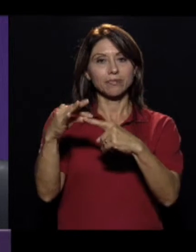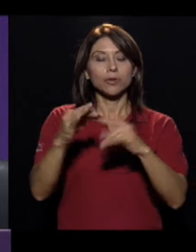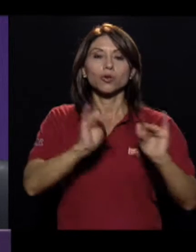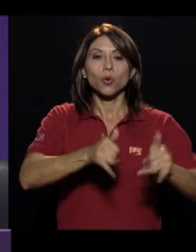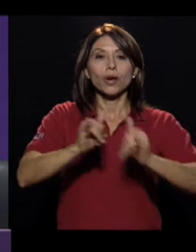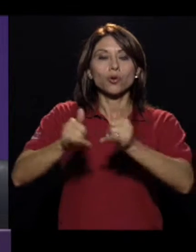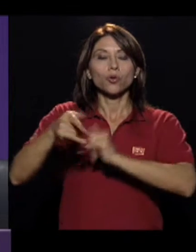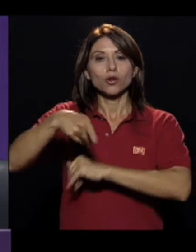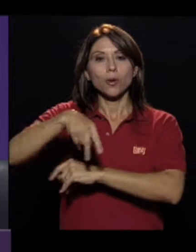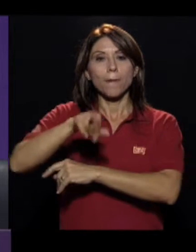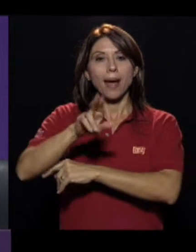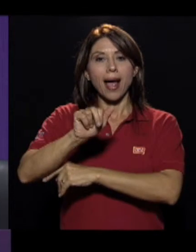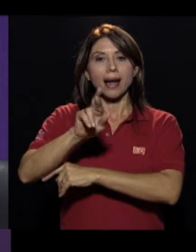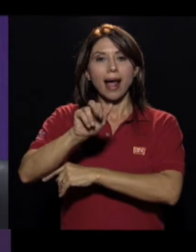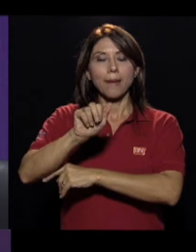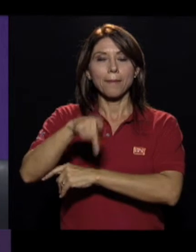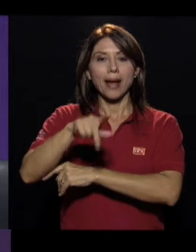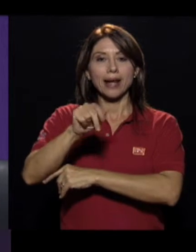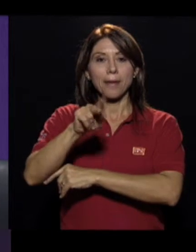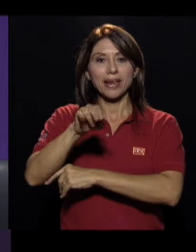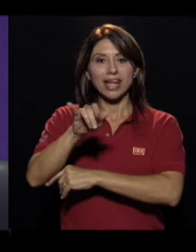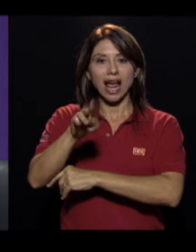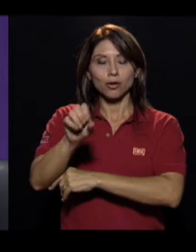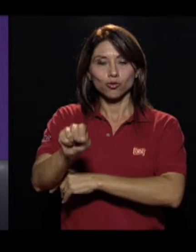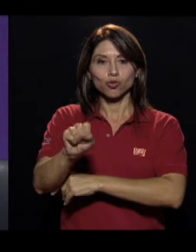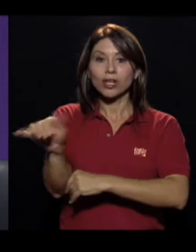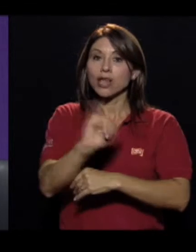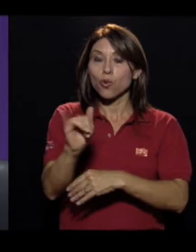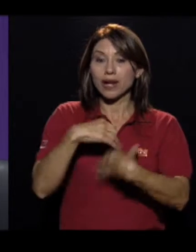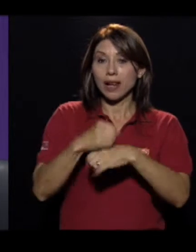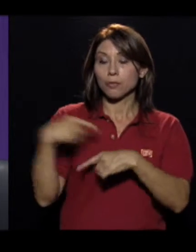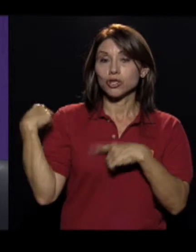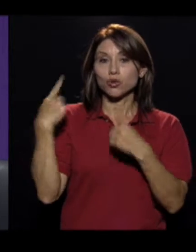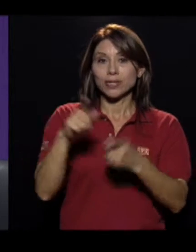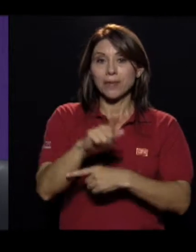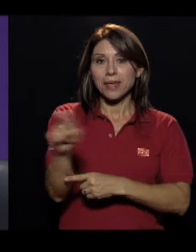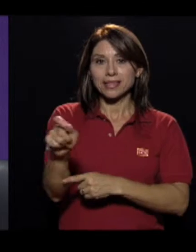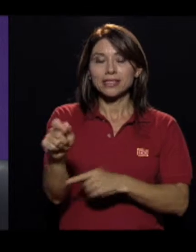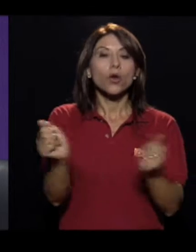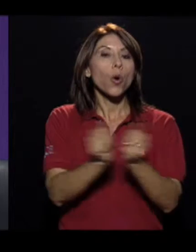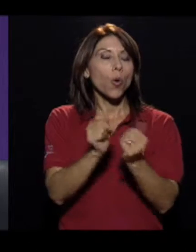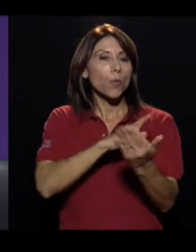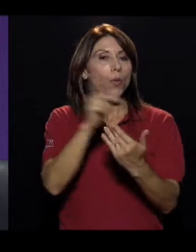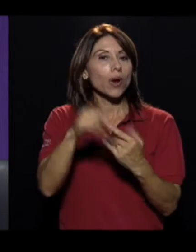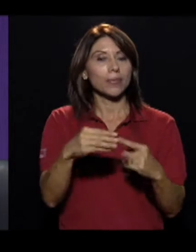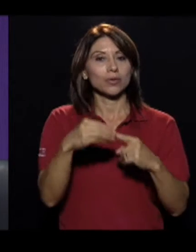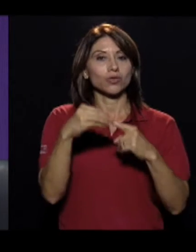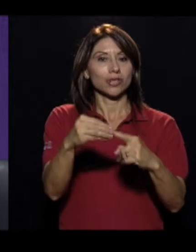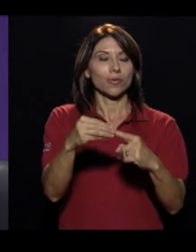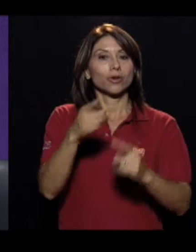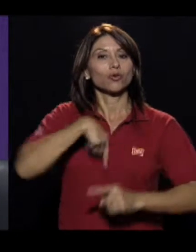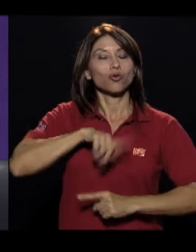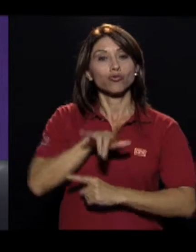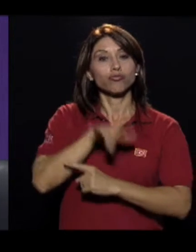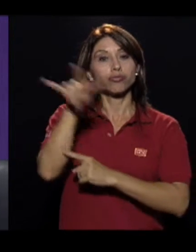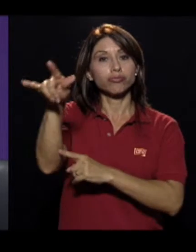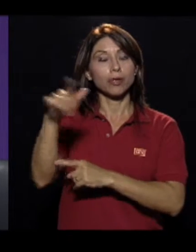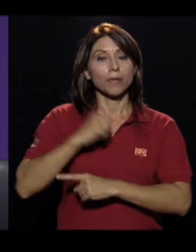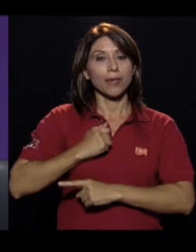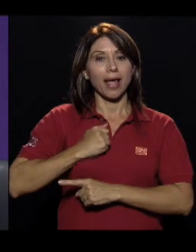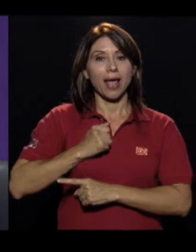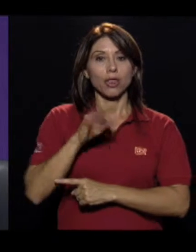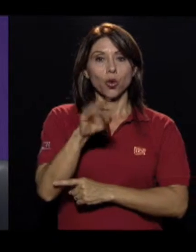presentando una edición especial sobre los Juegos para Panamericanos como lo hemos hecho durante todo este mes en una cobertura